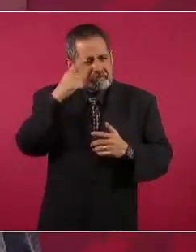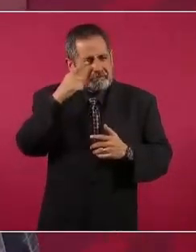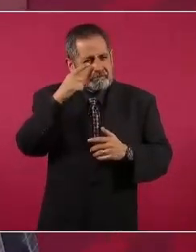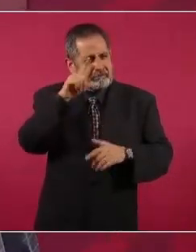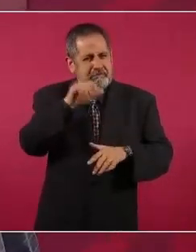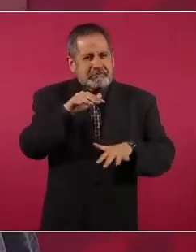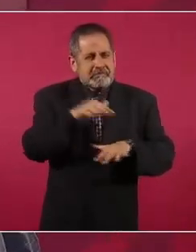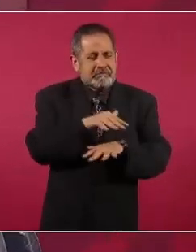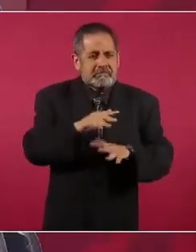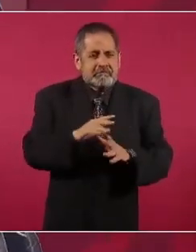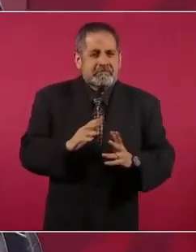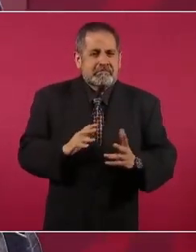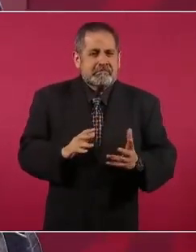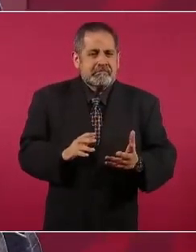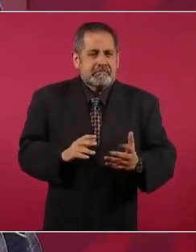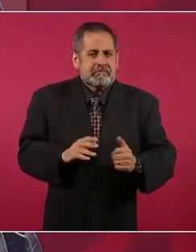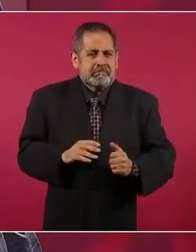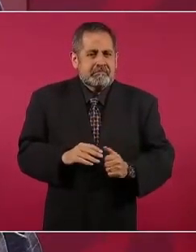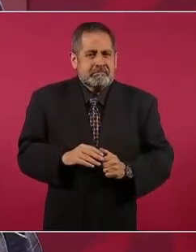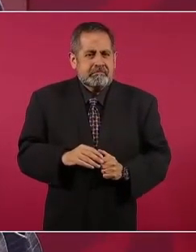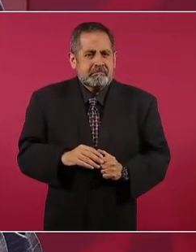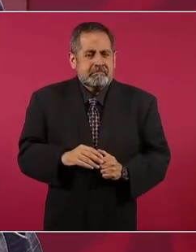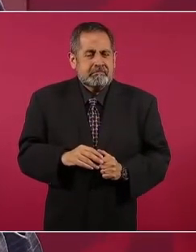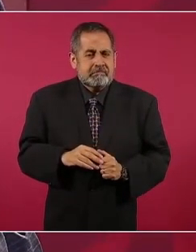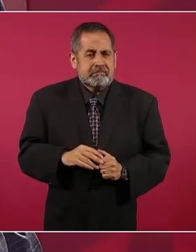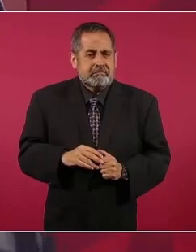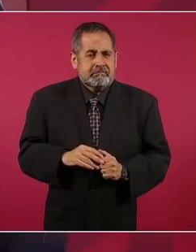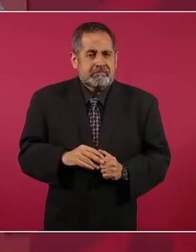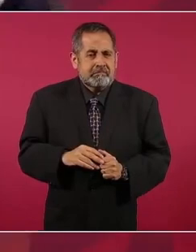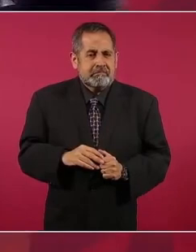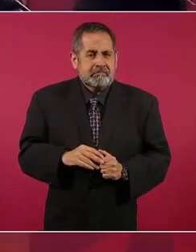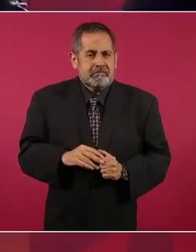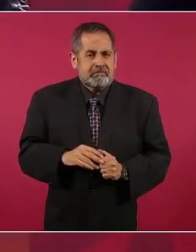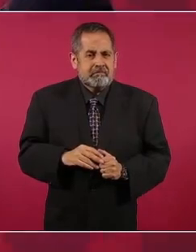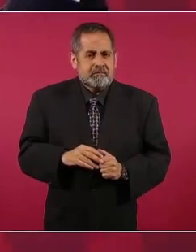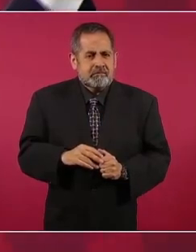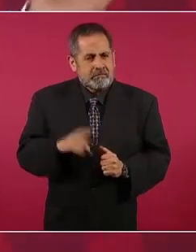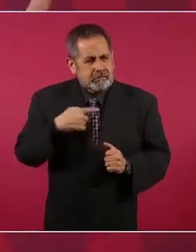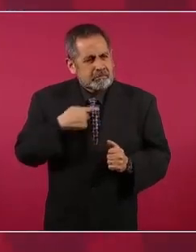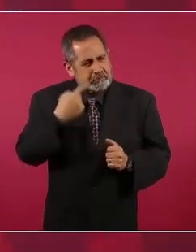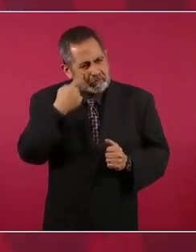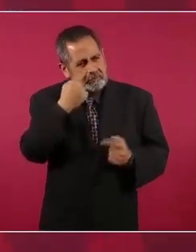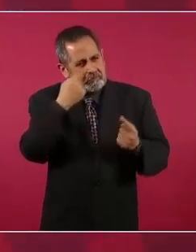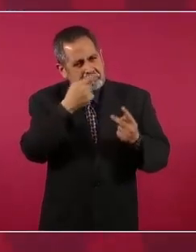ya lo hemos visto